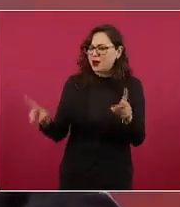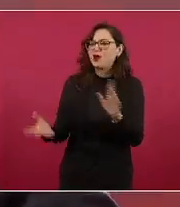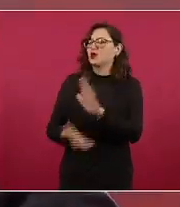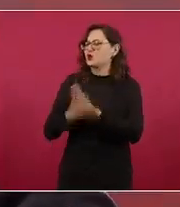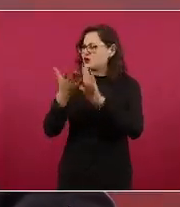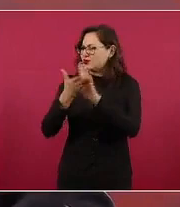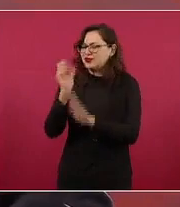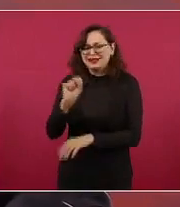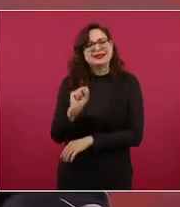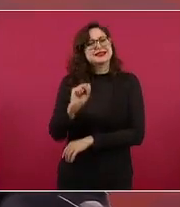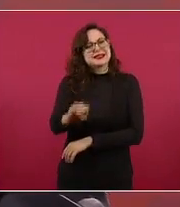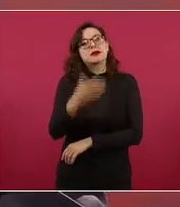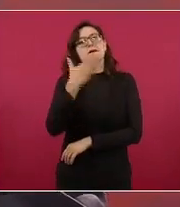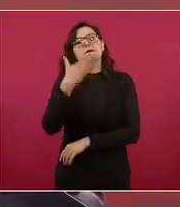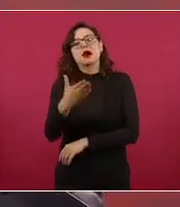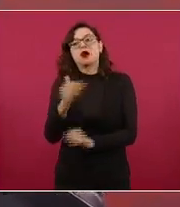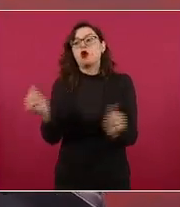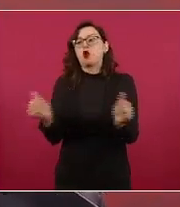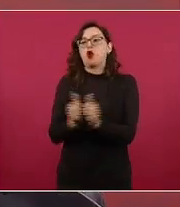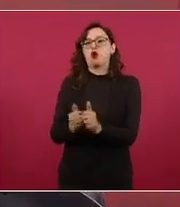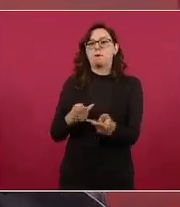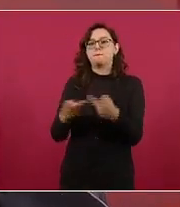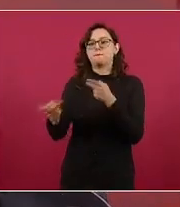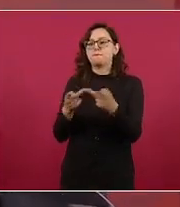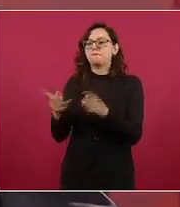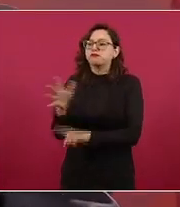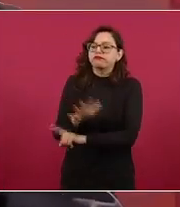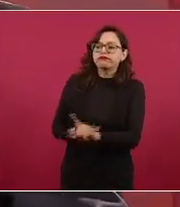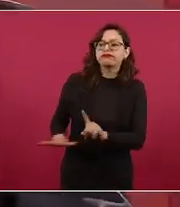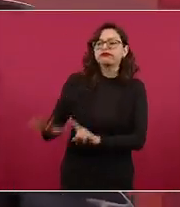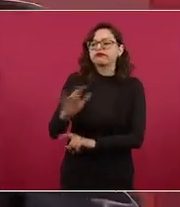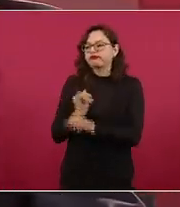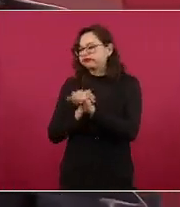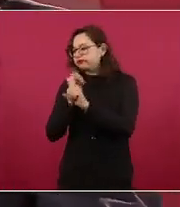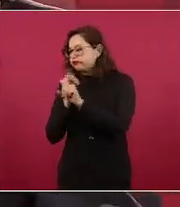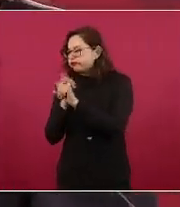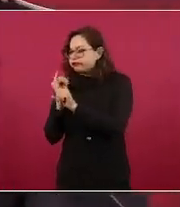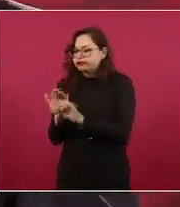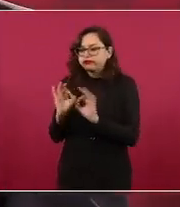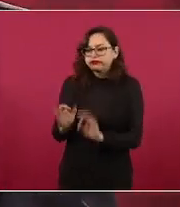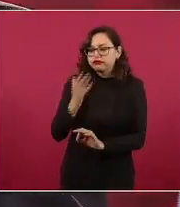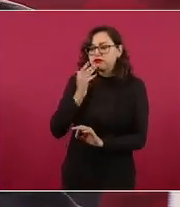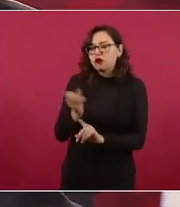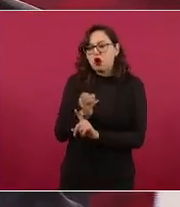que tengan una idea de lo que fue el desorden